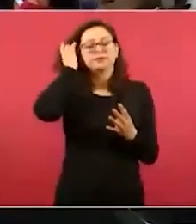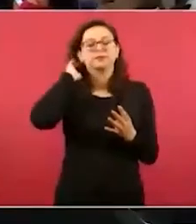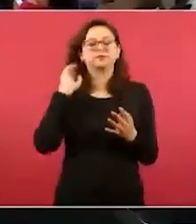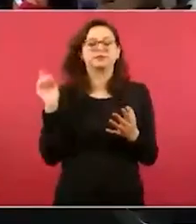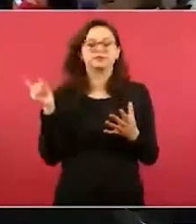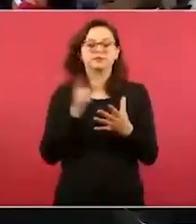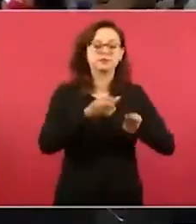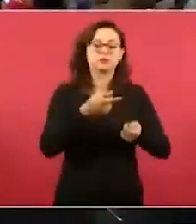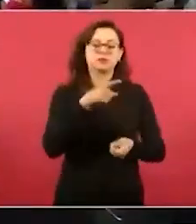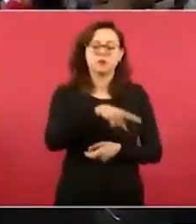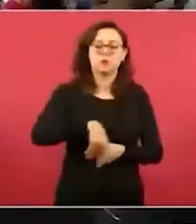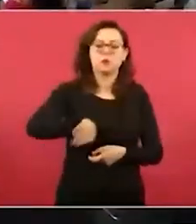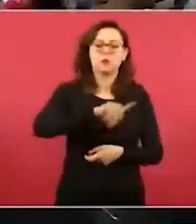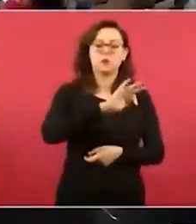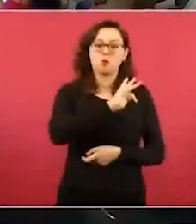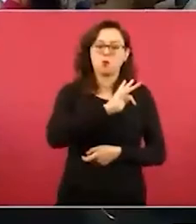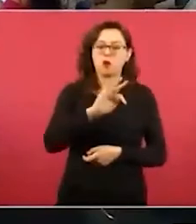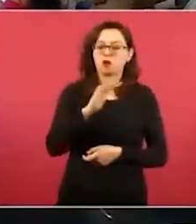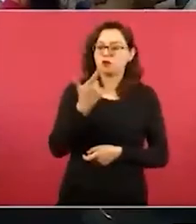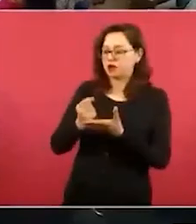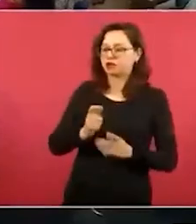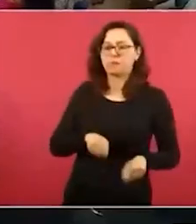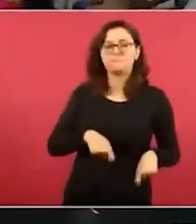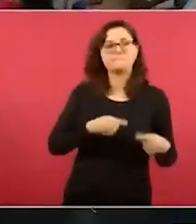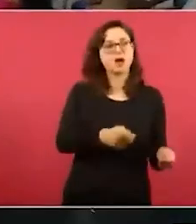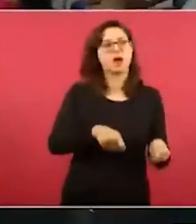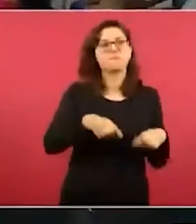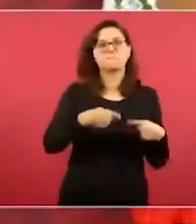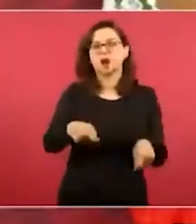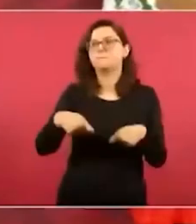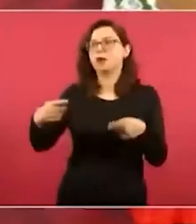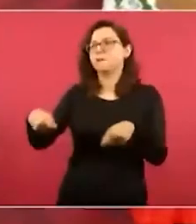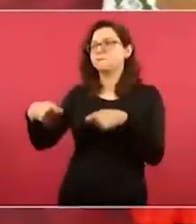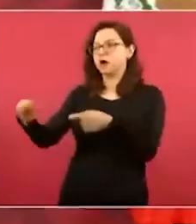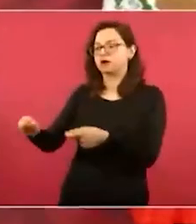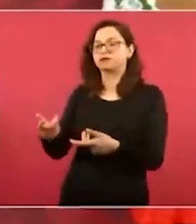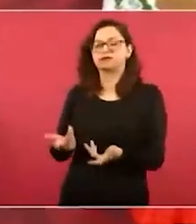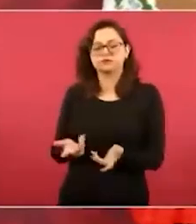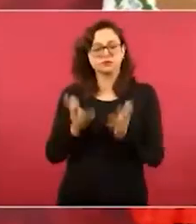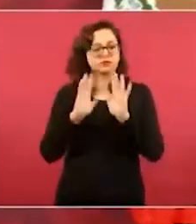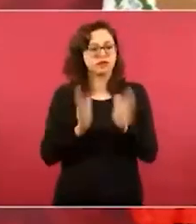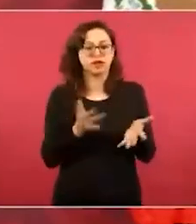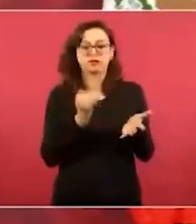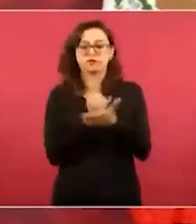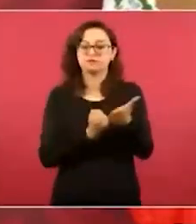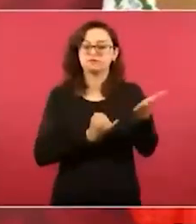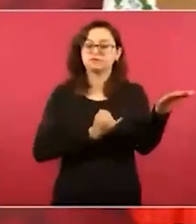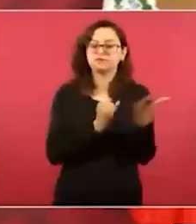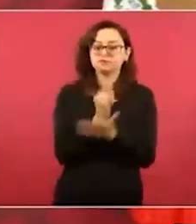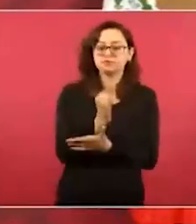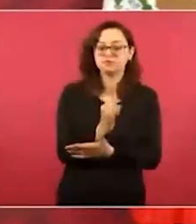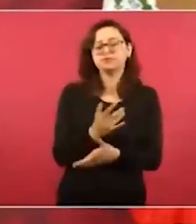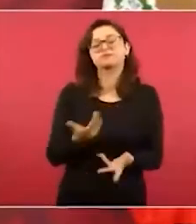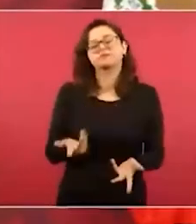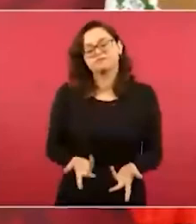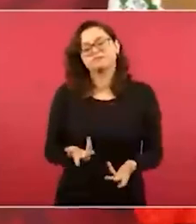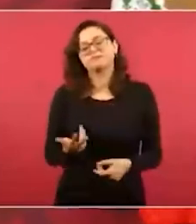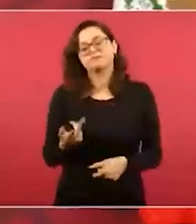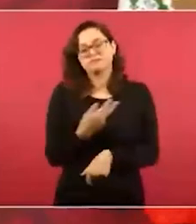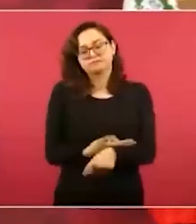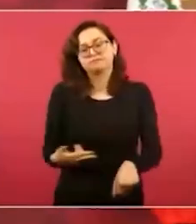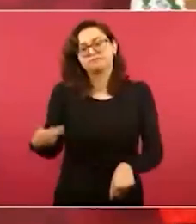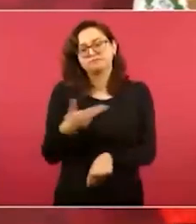de los créditos Lo que tú planteas Entonces esa decisión ya se tomó Hay que hacer cambios